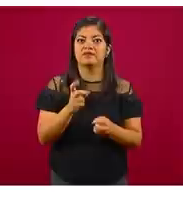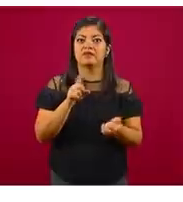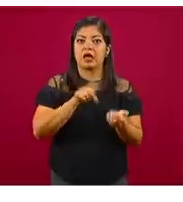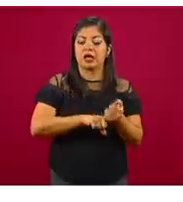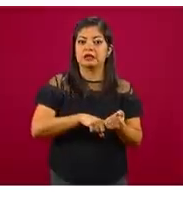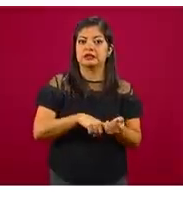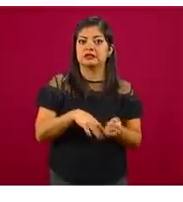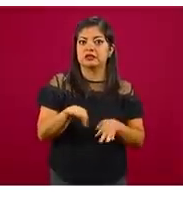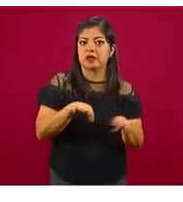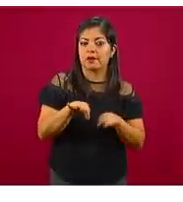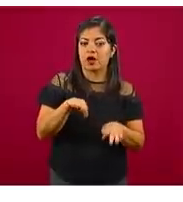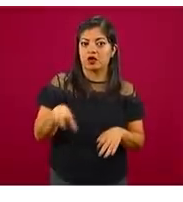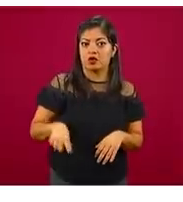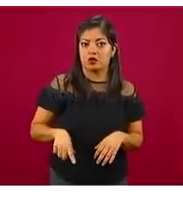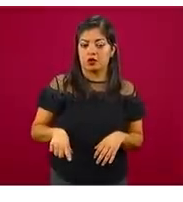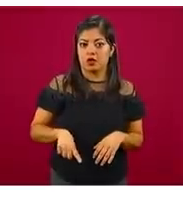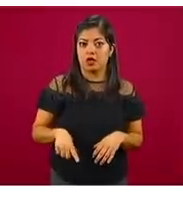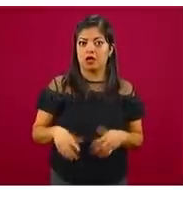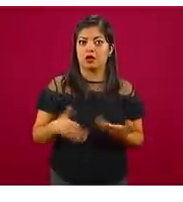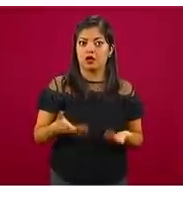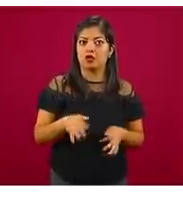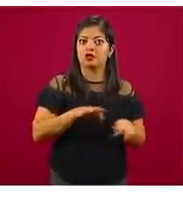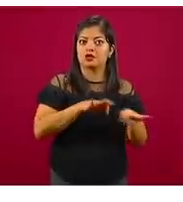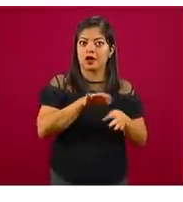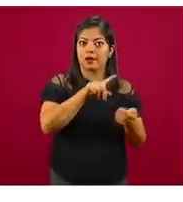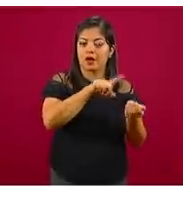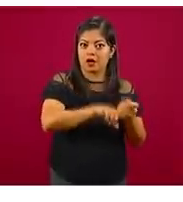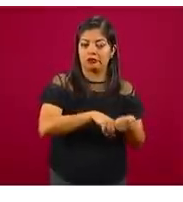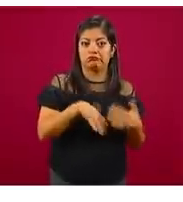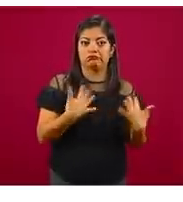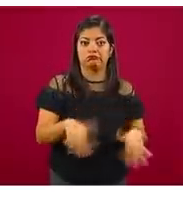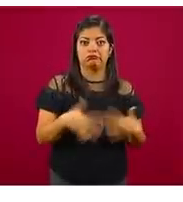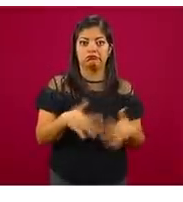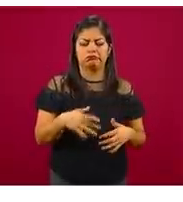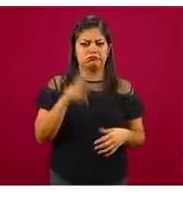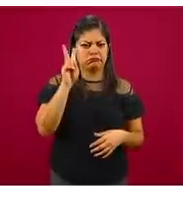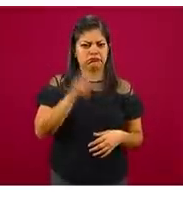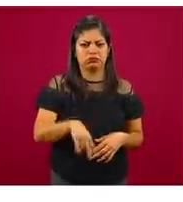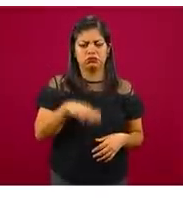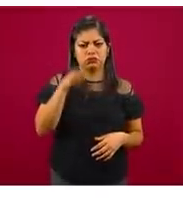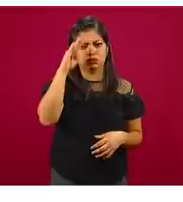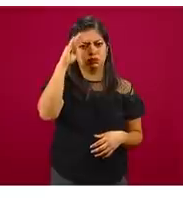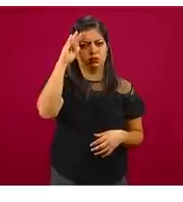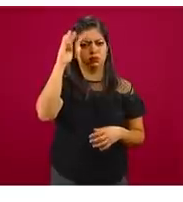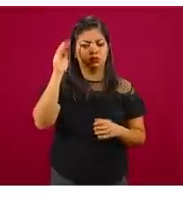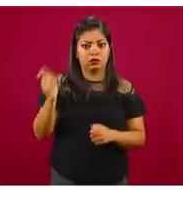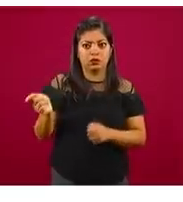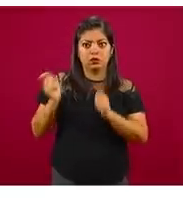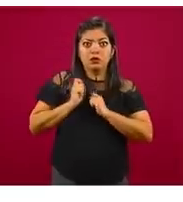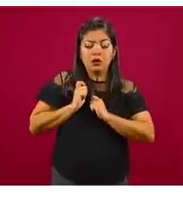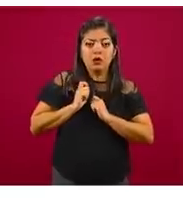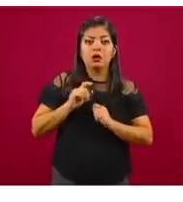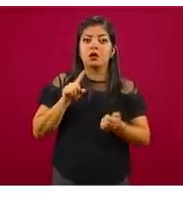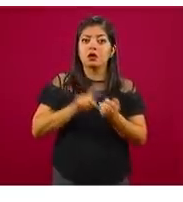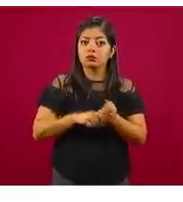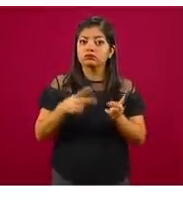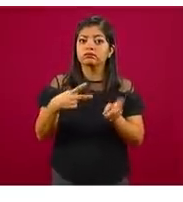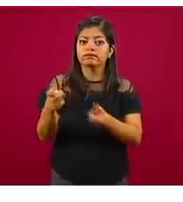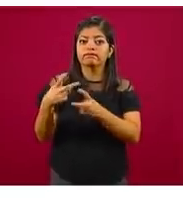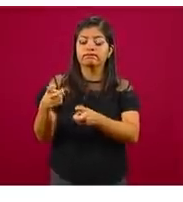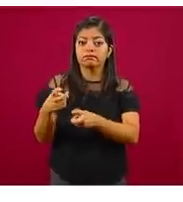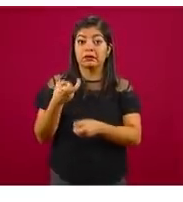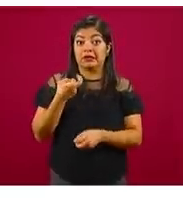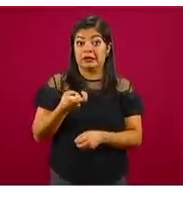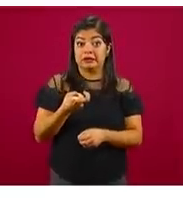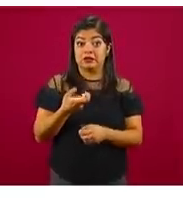ustedes, aquí recibimos en estos niveles altísimos, altísimos. Nuevamente, esta cifra de